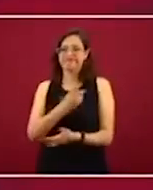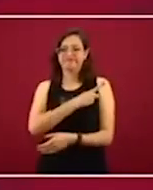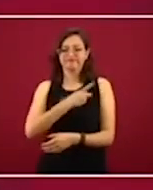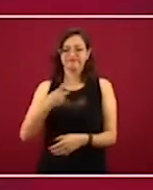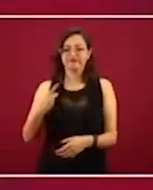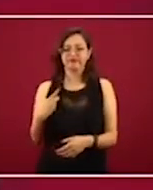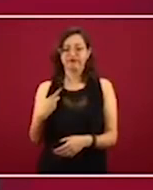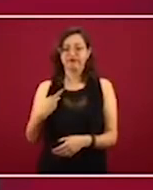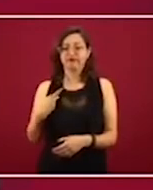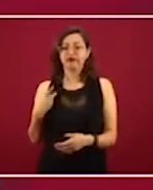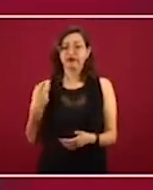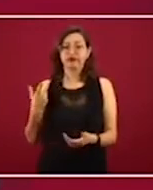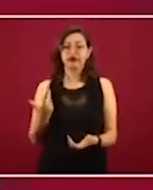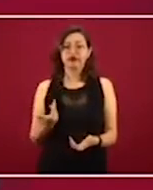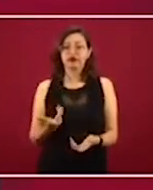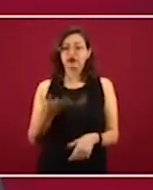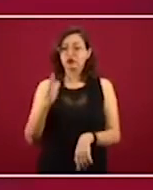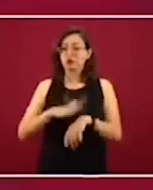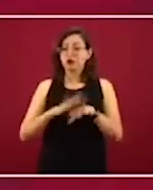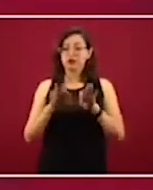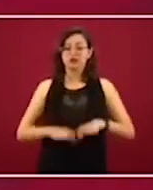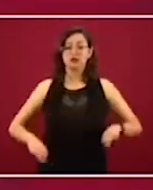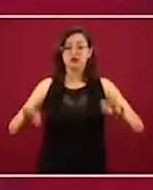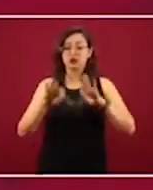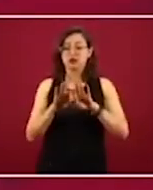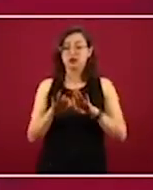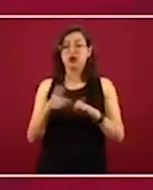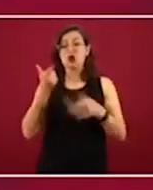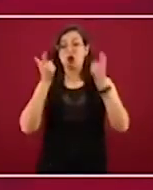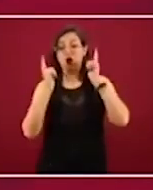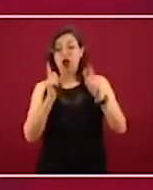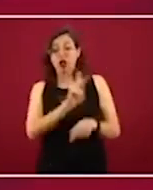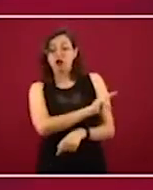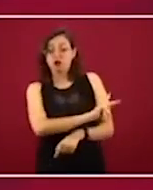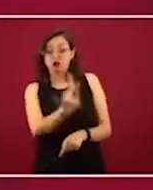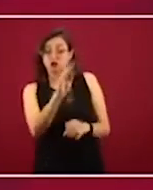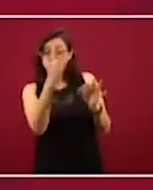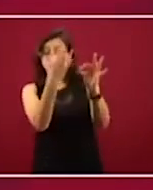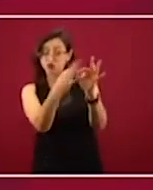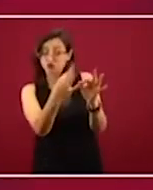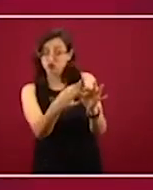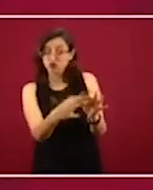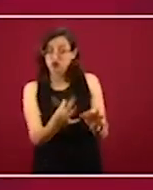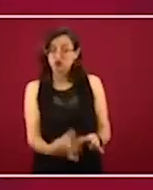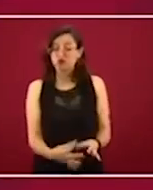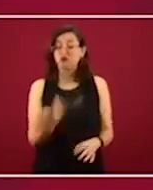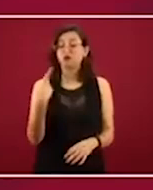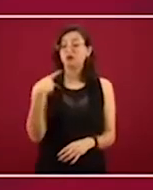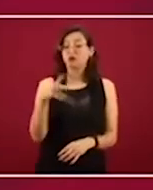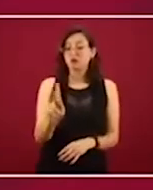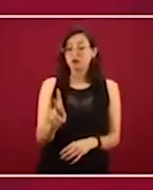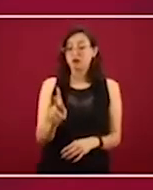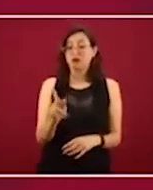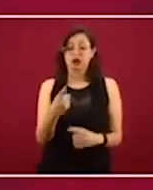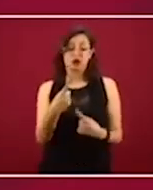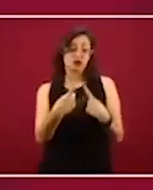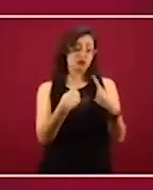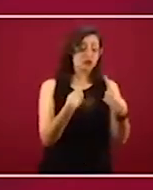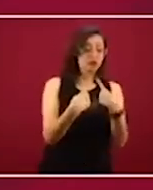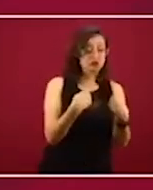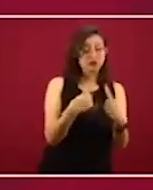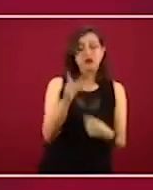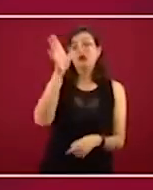Eso es lo más valioso de esta conversación. Vamos a ver si cumplen todos. Pero por lo pronto se dijo, se discutió y se